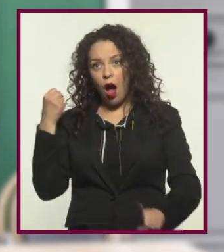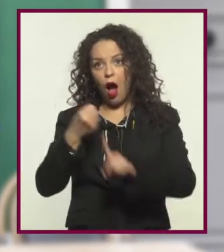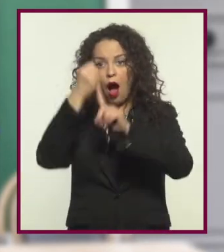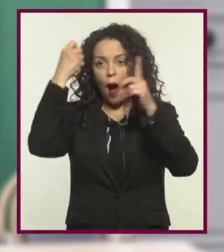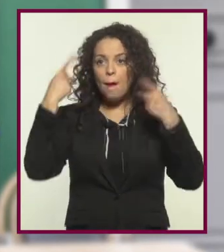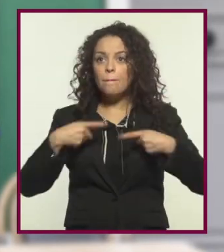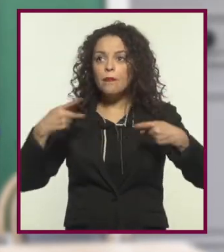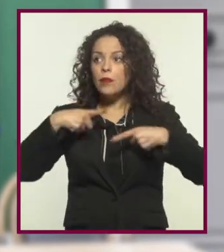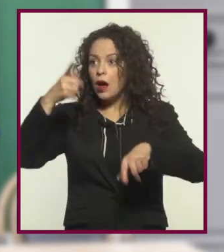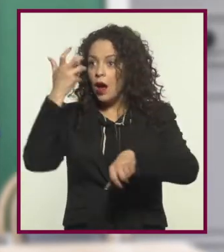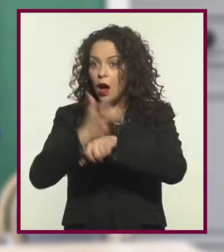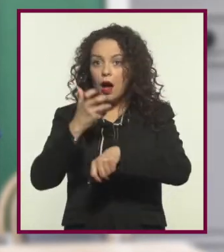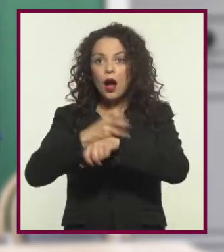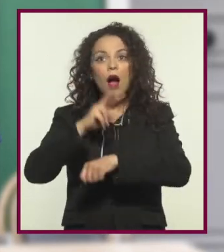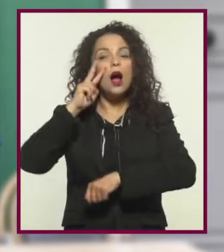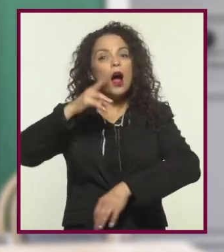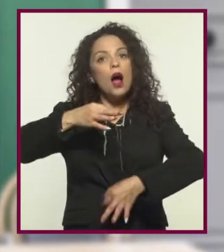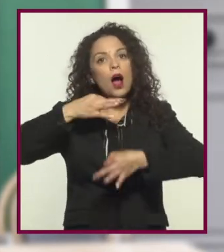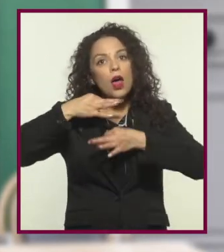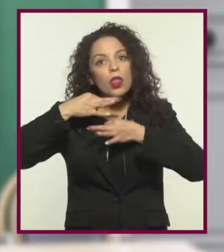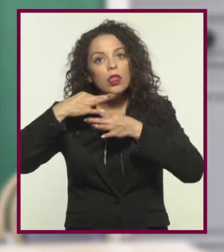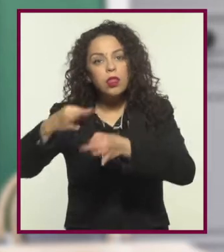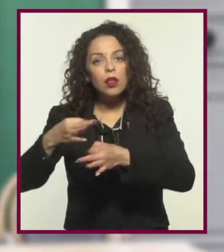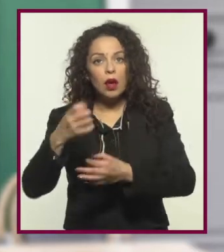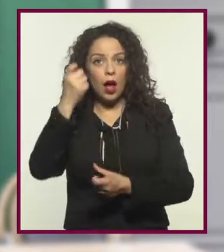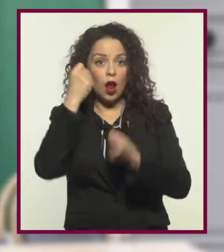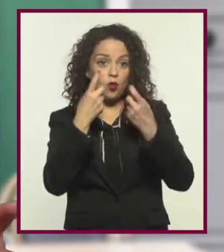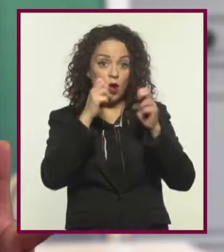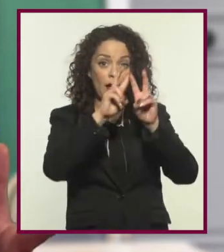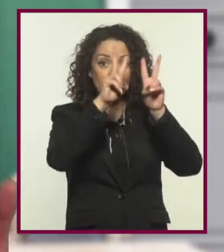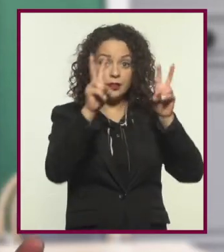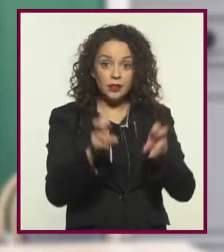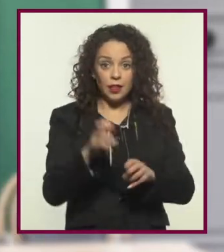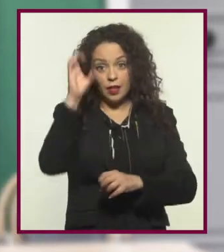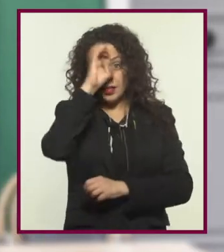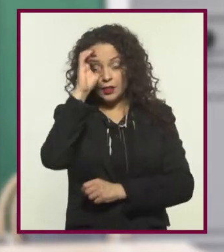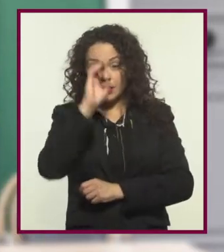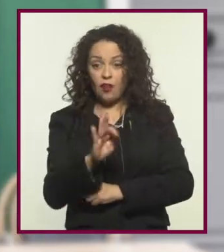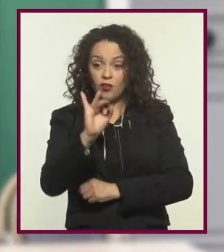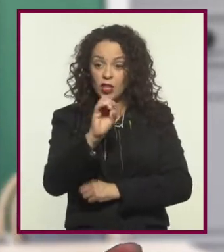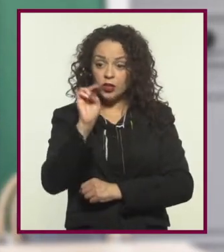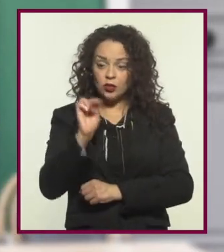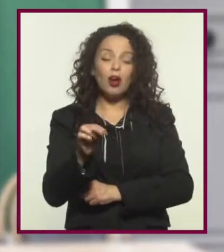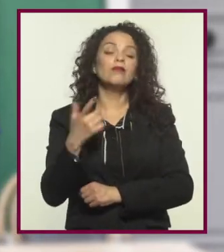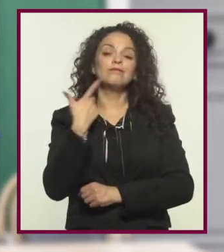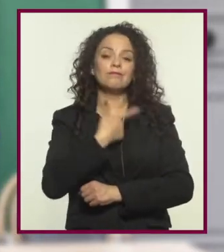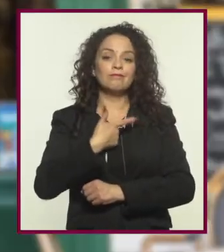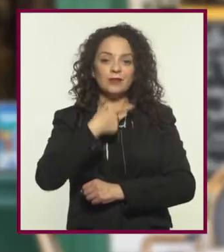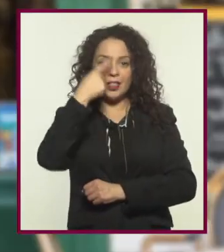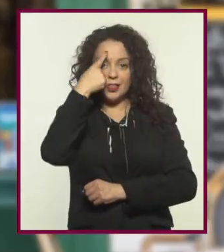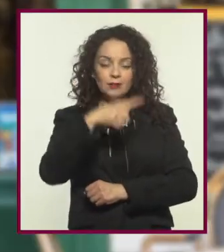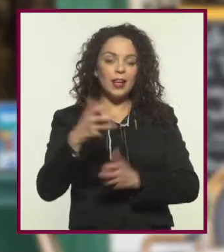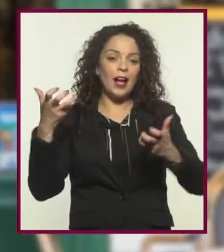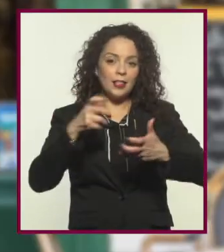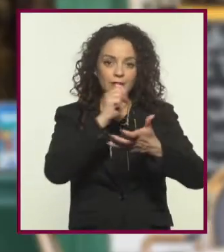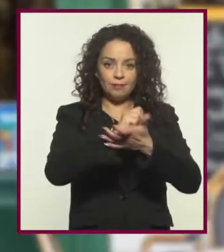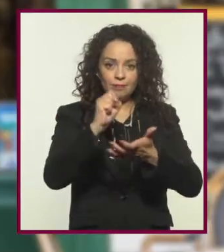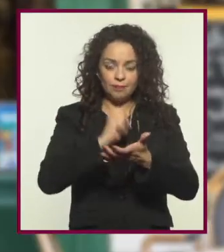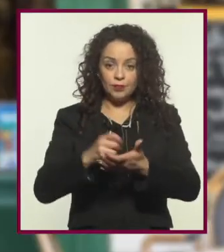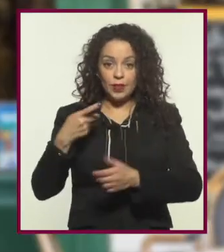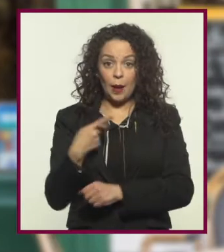impactaron al público estadounidense y comenzaron a perfilar algunos de los temas clásicos de la ciencia ficción. Pero el autor